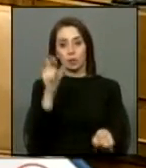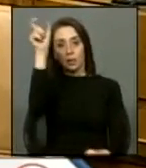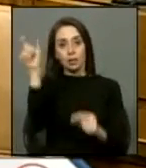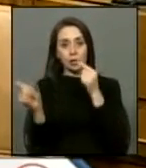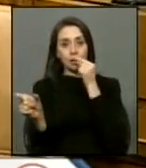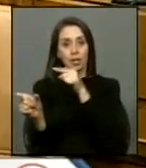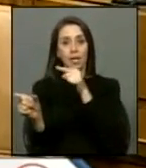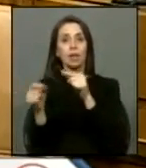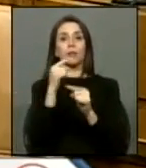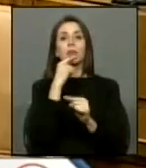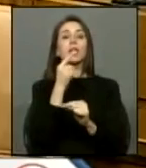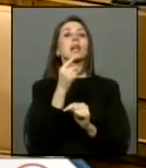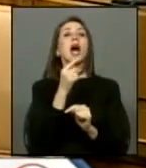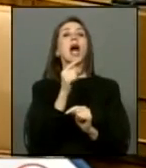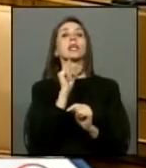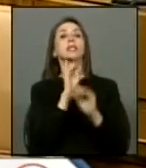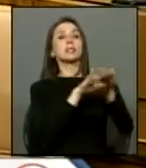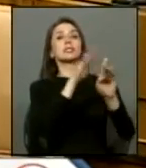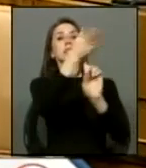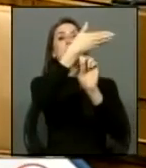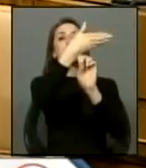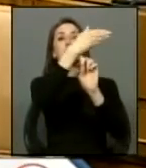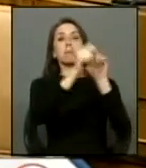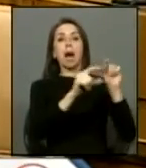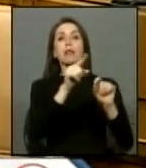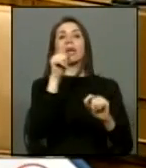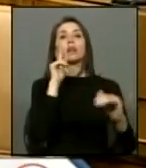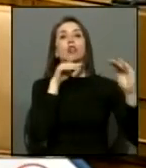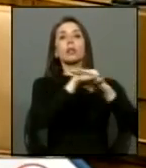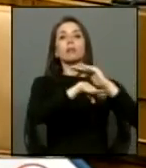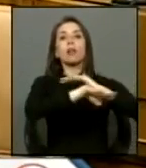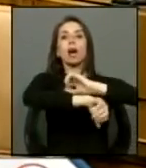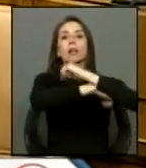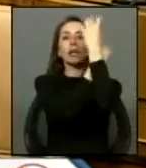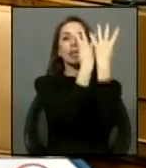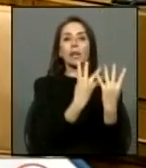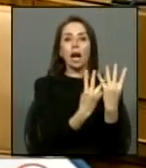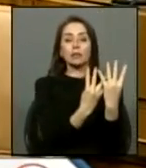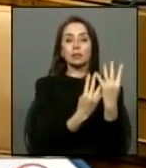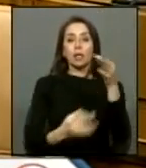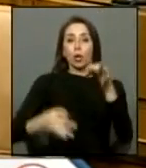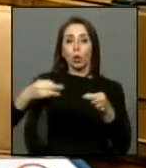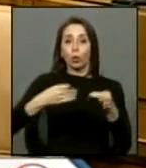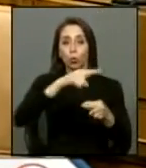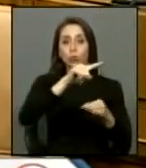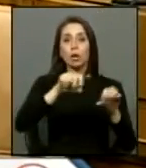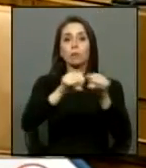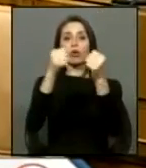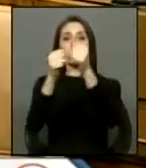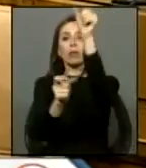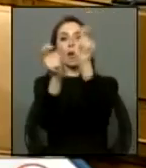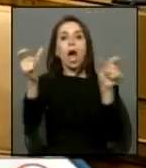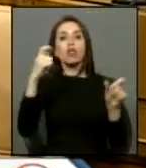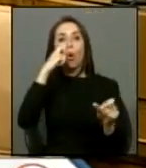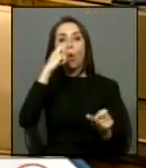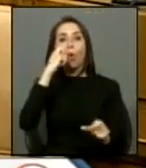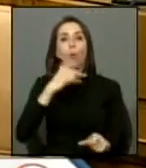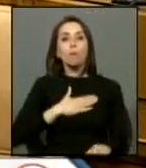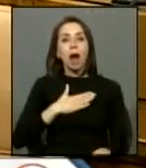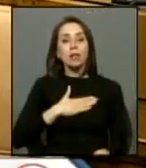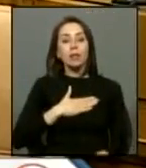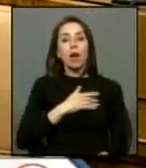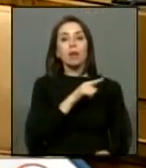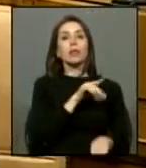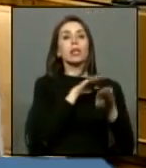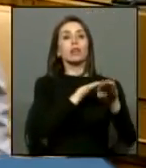considera patriotas a quienes hoy día están en las cárceles que fueron juzgados por lesa humanidad y que son los